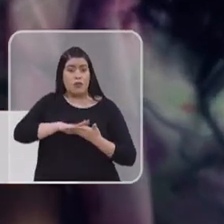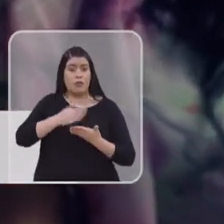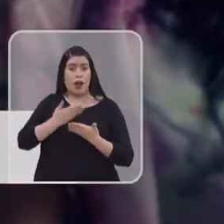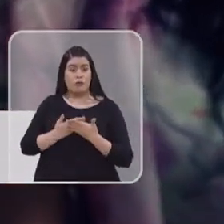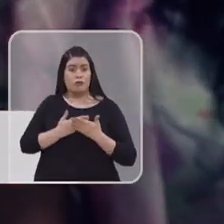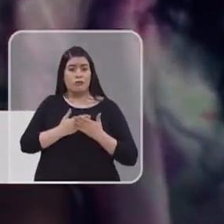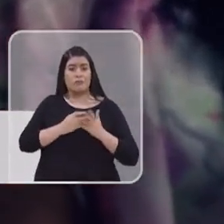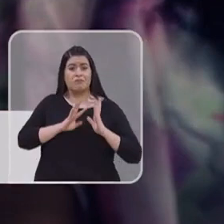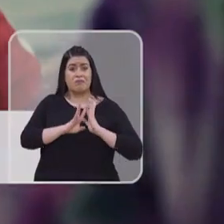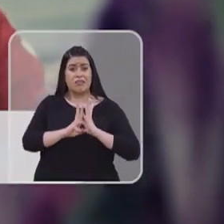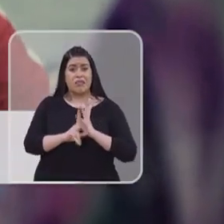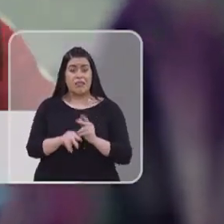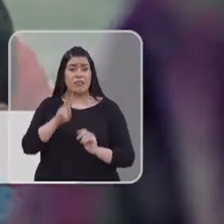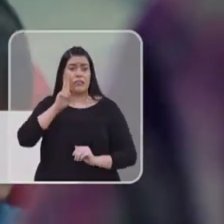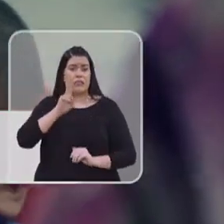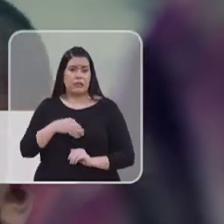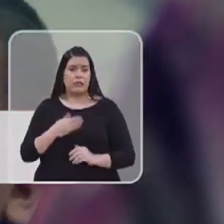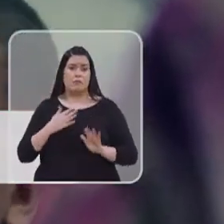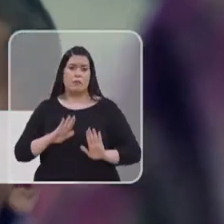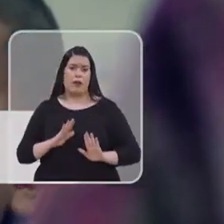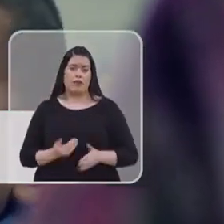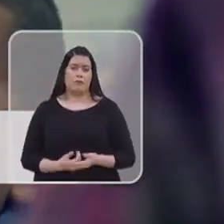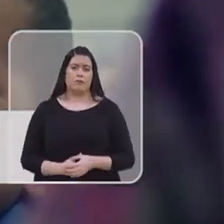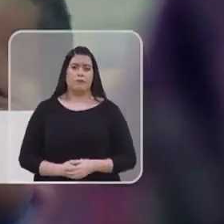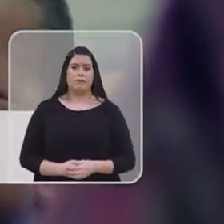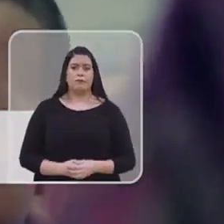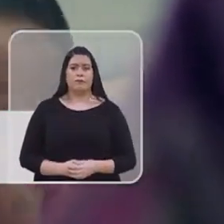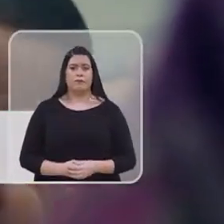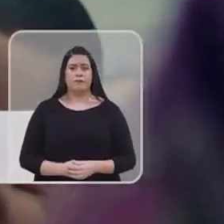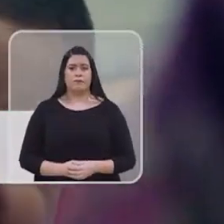por una salud sin lista de esperas.